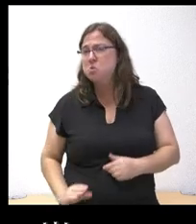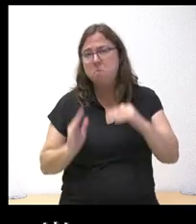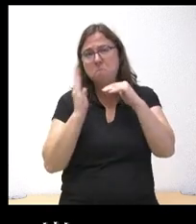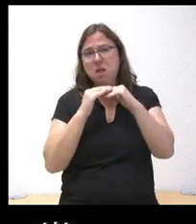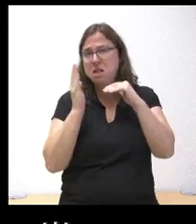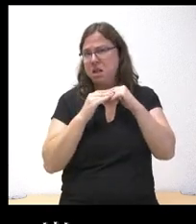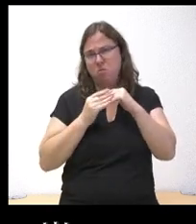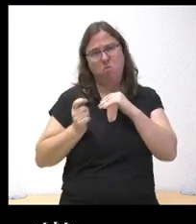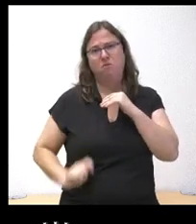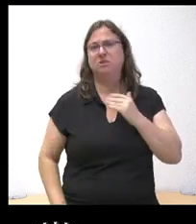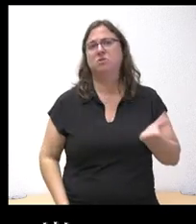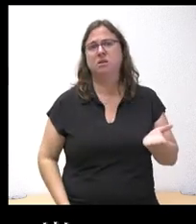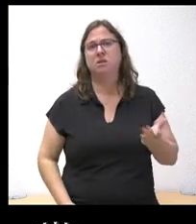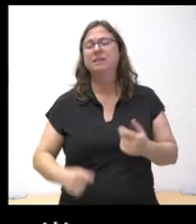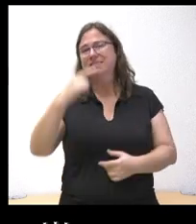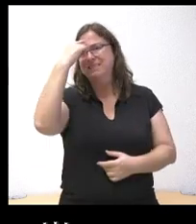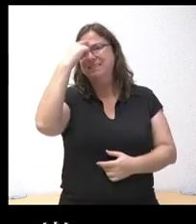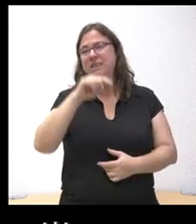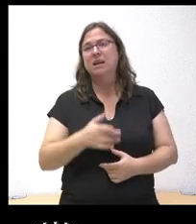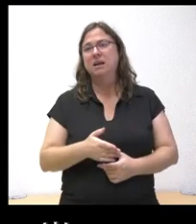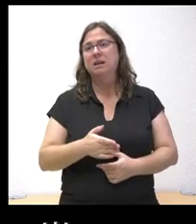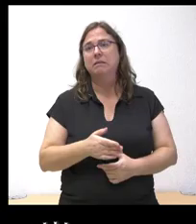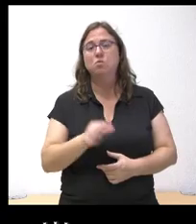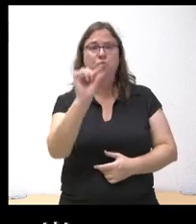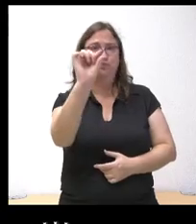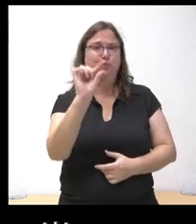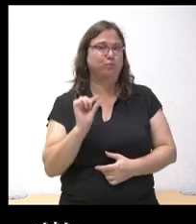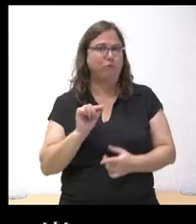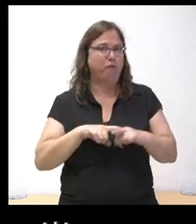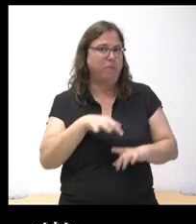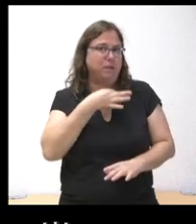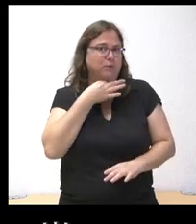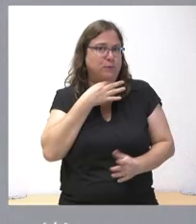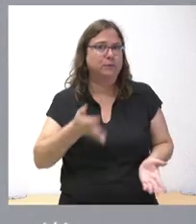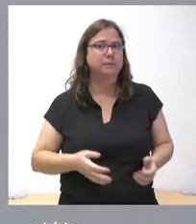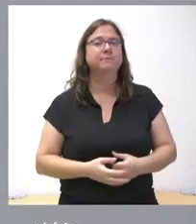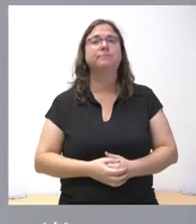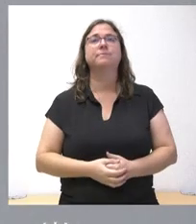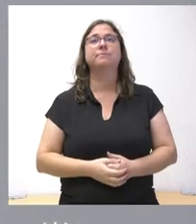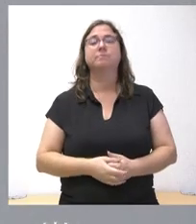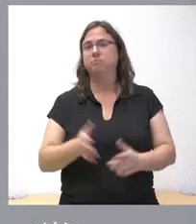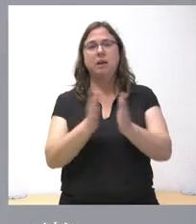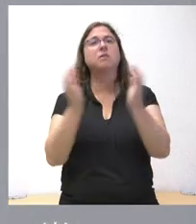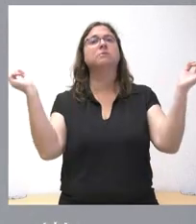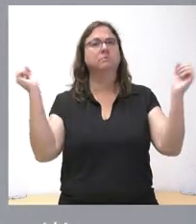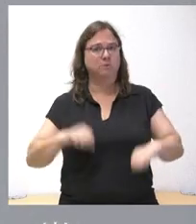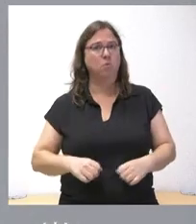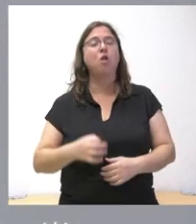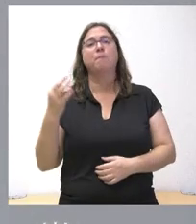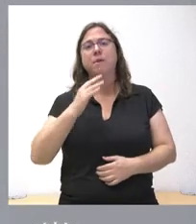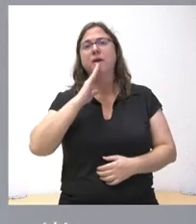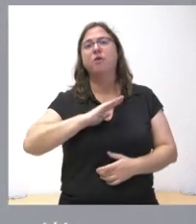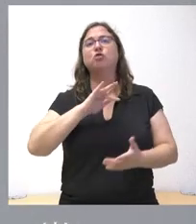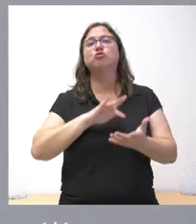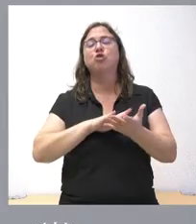profesional. Que, como usted sabrá, es escueto para muchas familias. Muchas gracias. Estoy con usted en que sería conveniente que